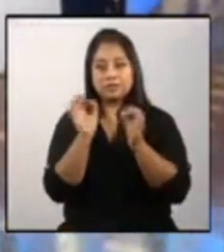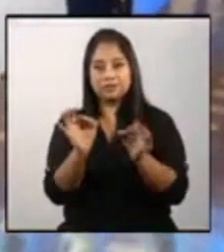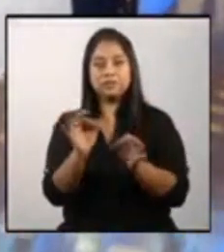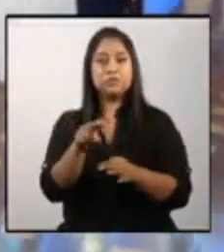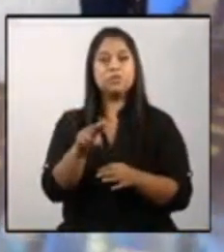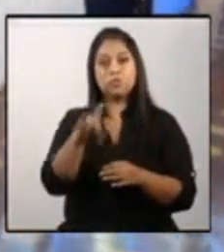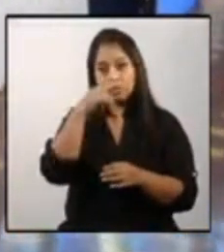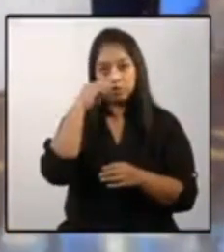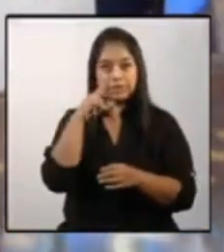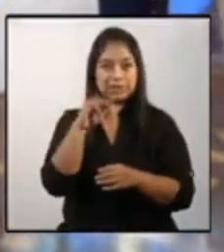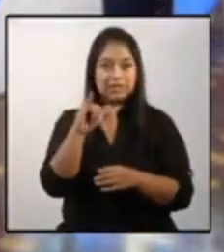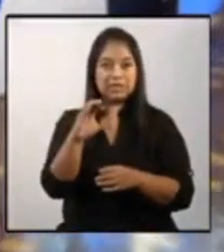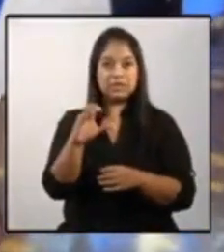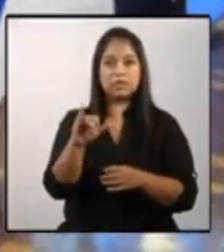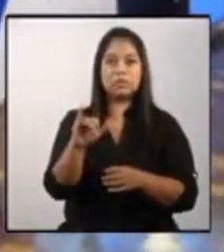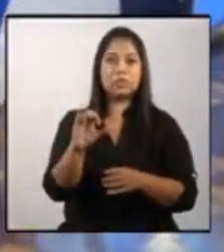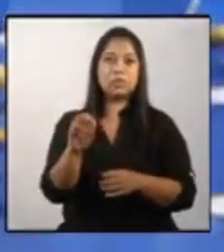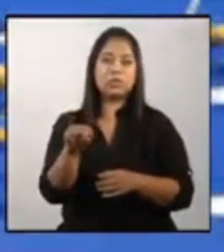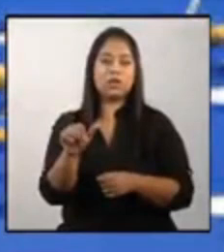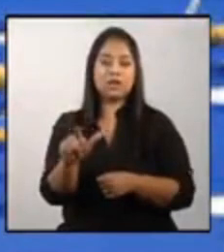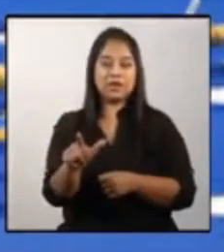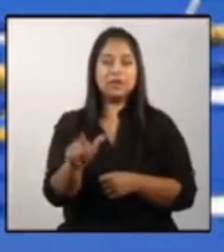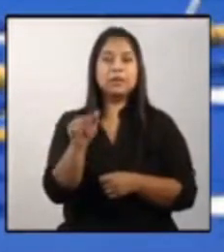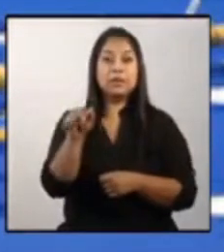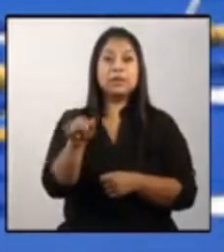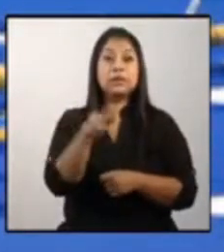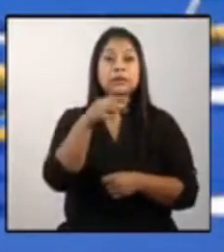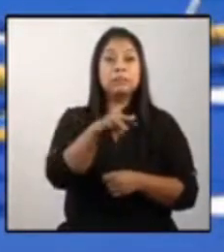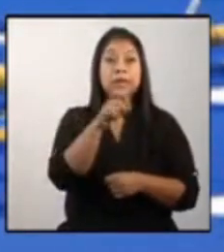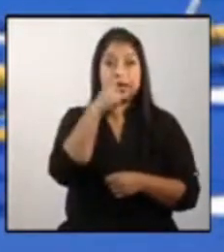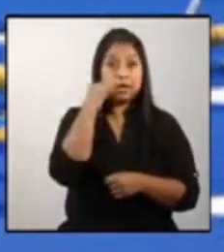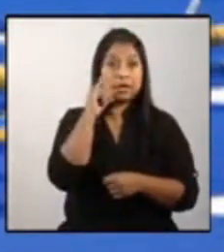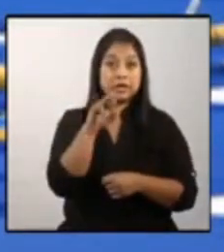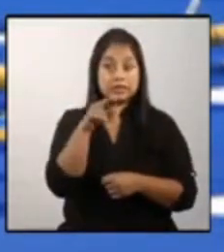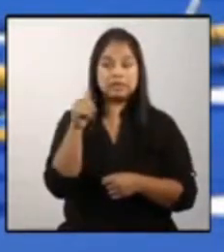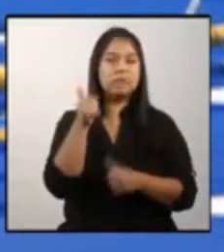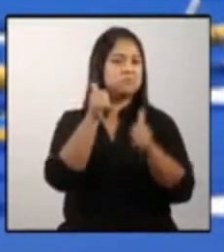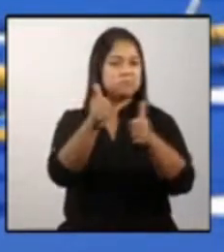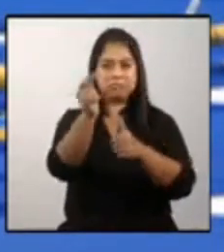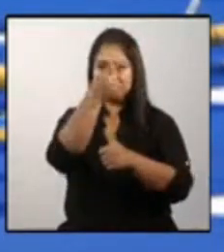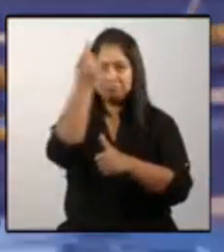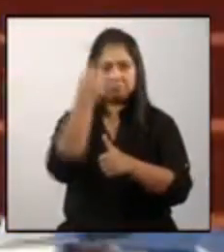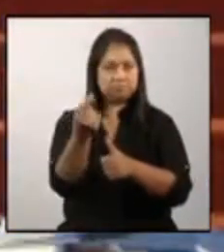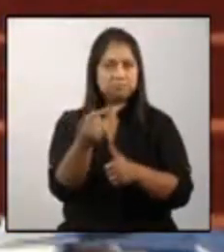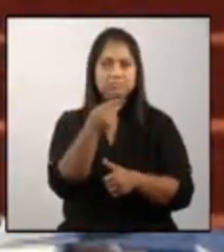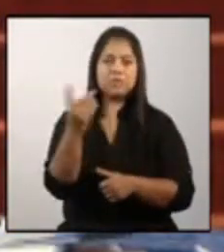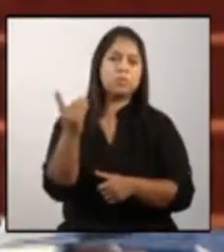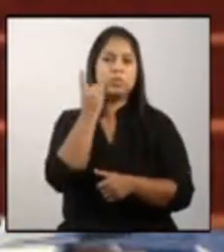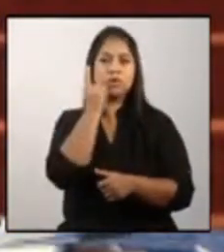de nuestra niñez marisa ha hecho un buen trabajo al frente de la secretaría